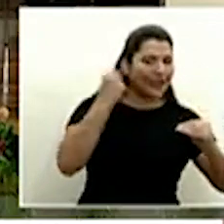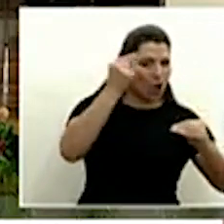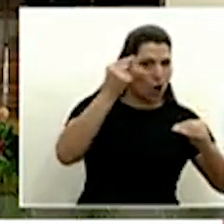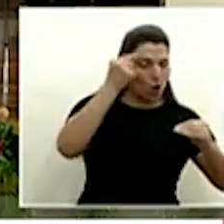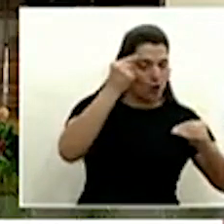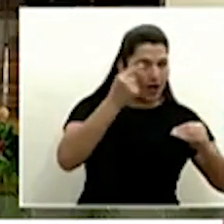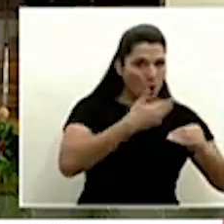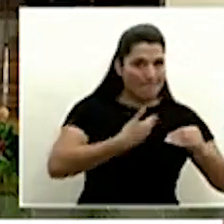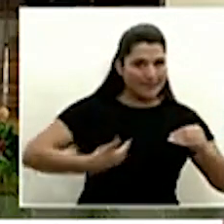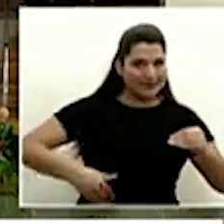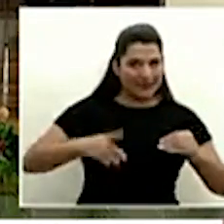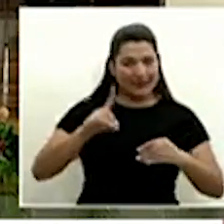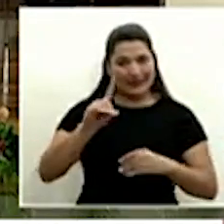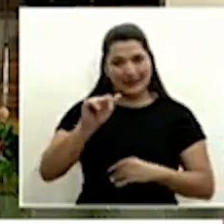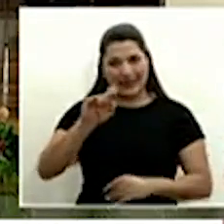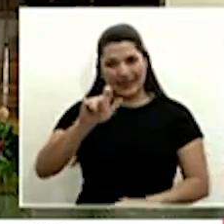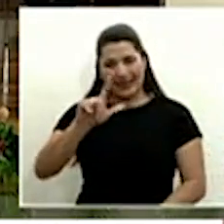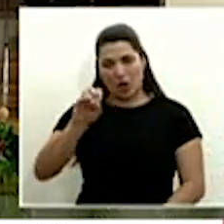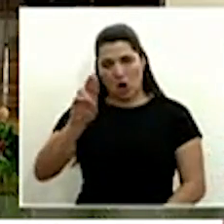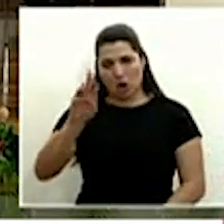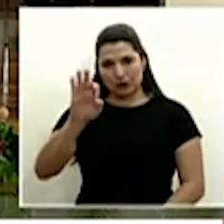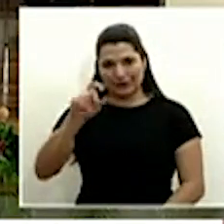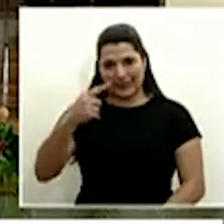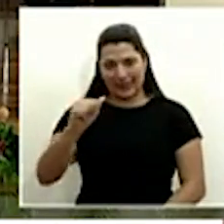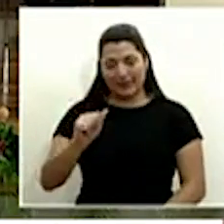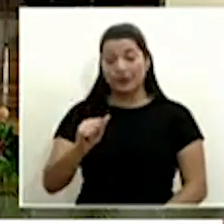Ministro de Salud el doctor Daniel Salas